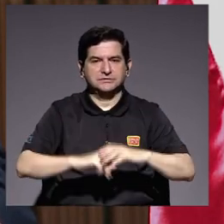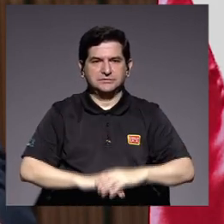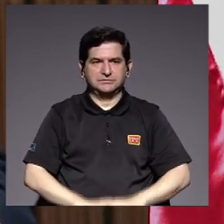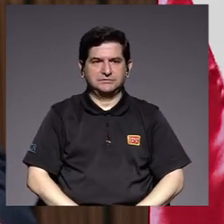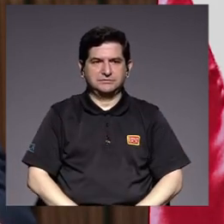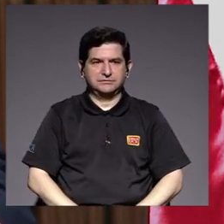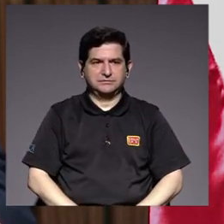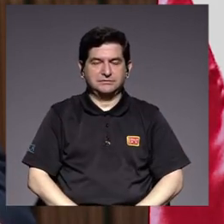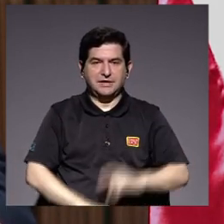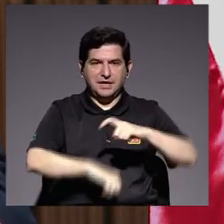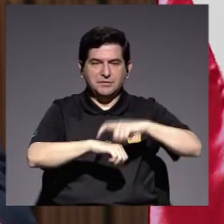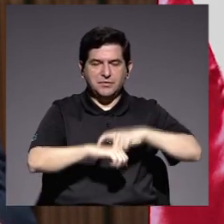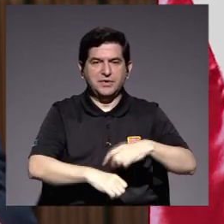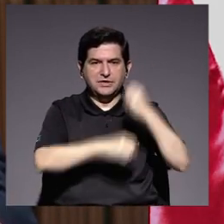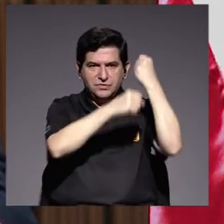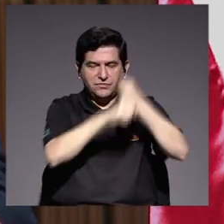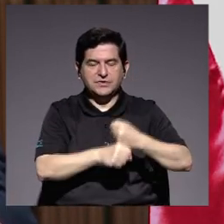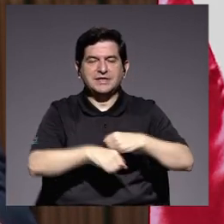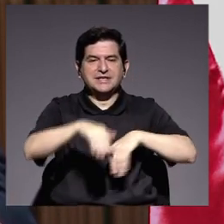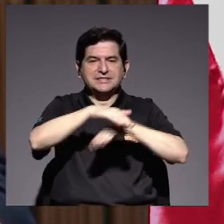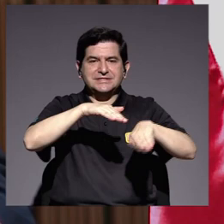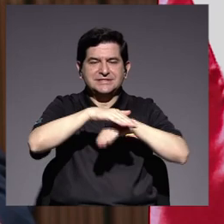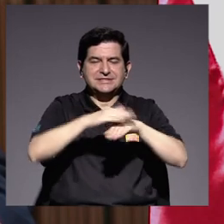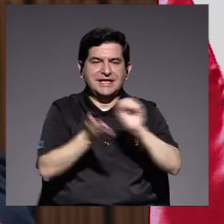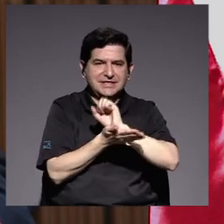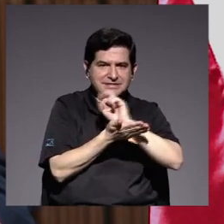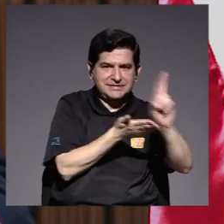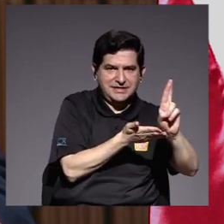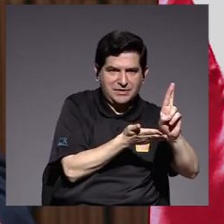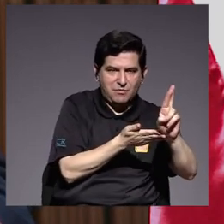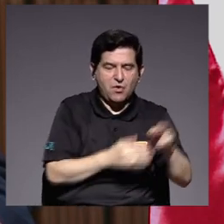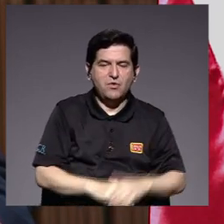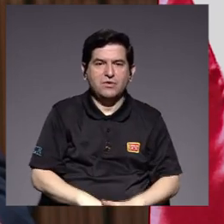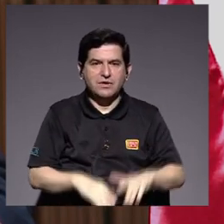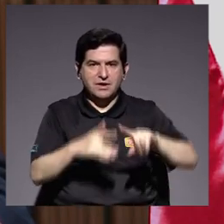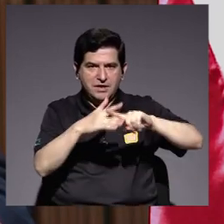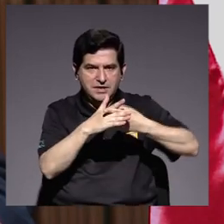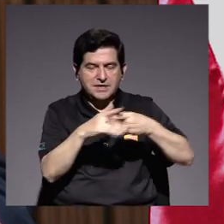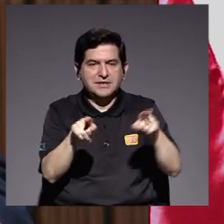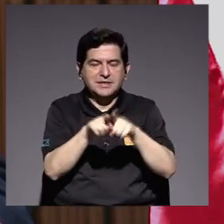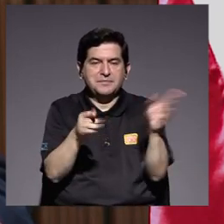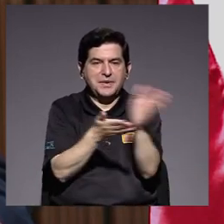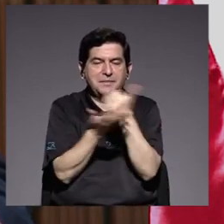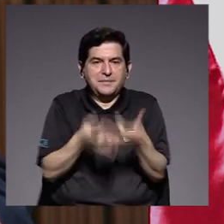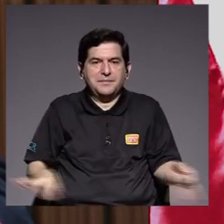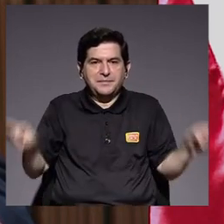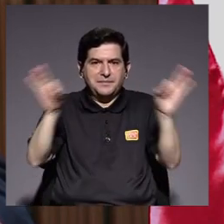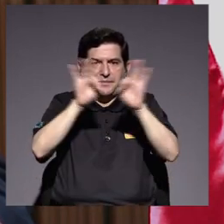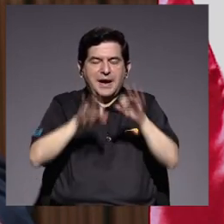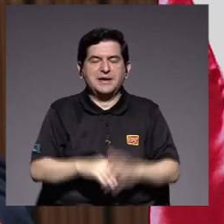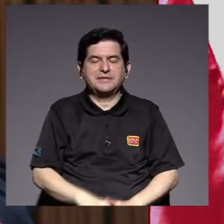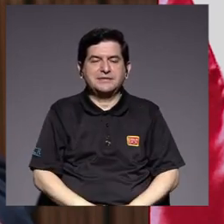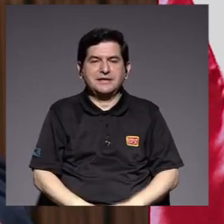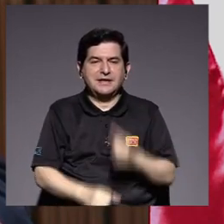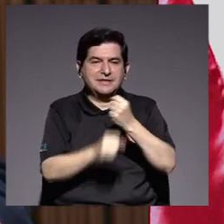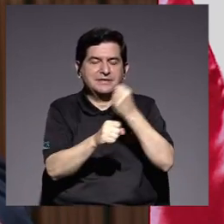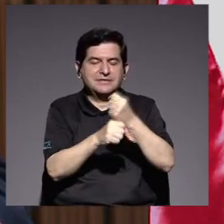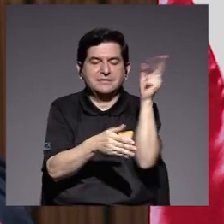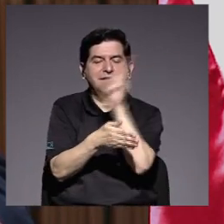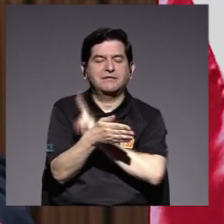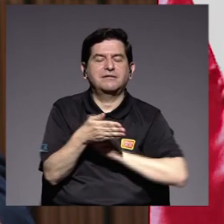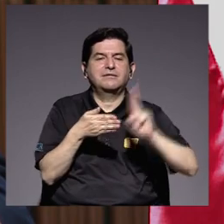cuando se fundó la OIC de Occidente sino que se ha asumido como una parte fundamental de nuestro ser universitario